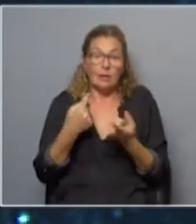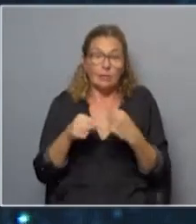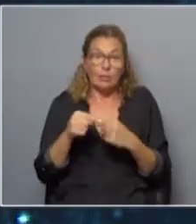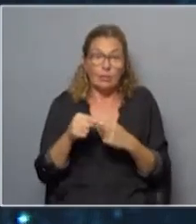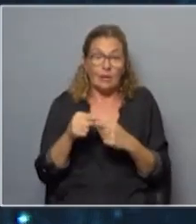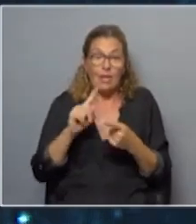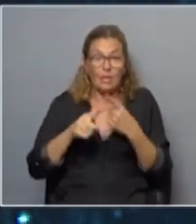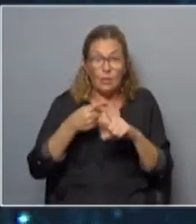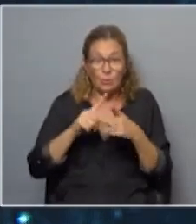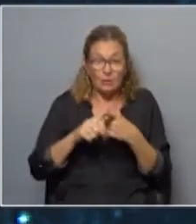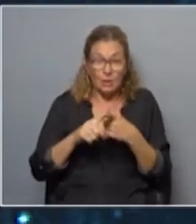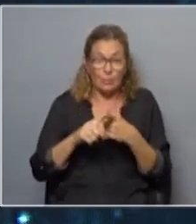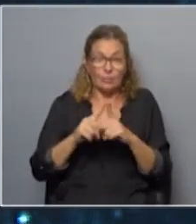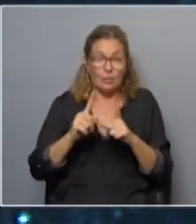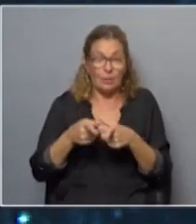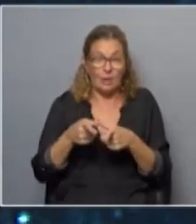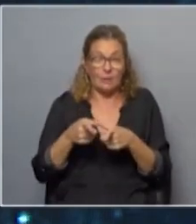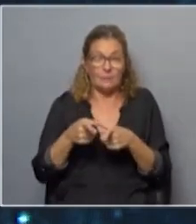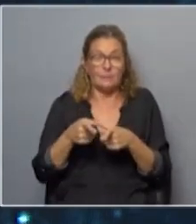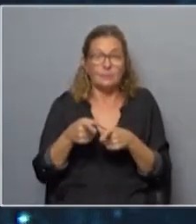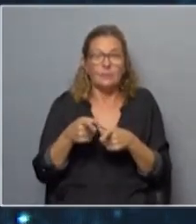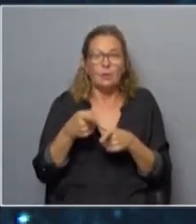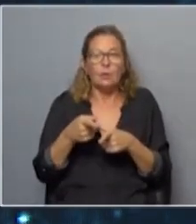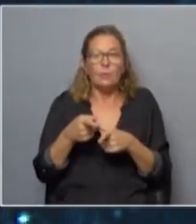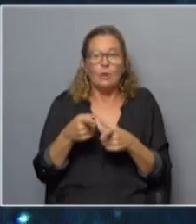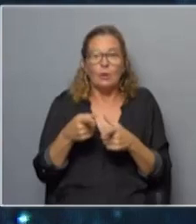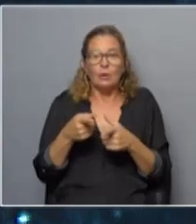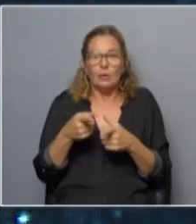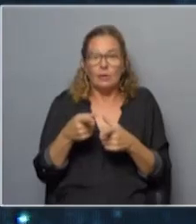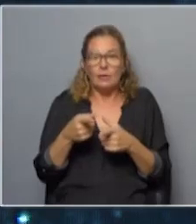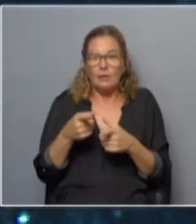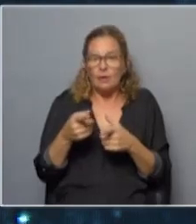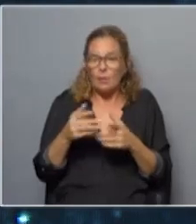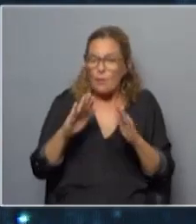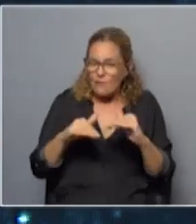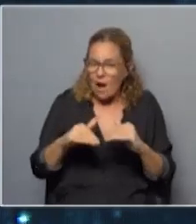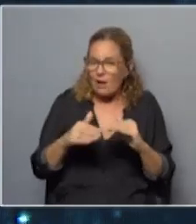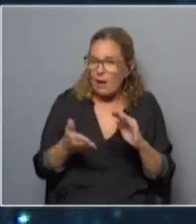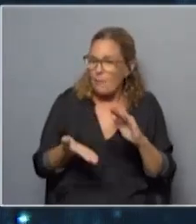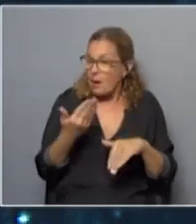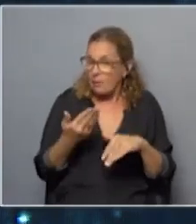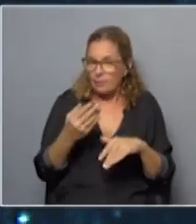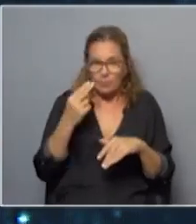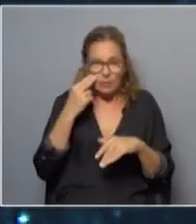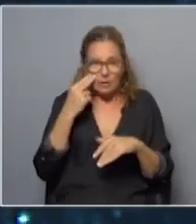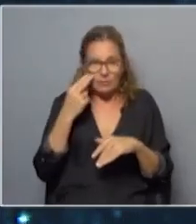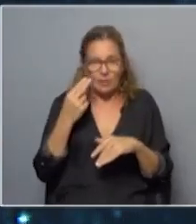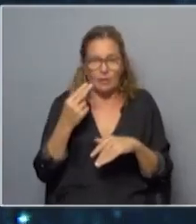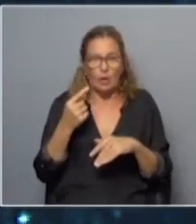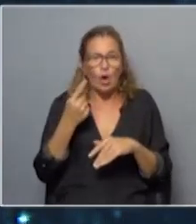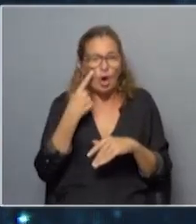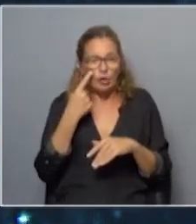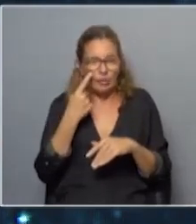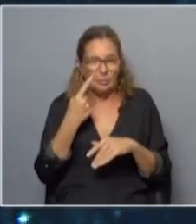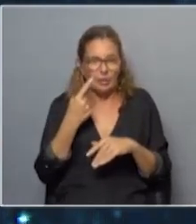discutimos las tendencias discutimos si sube o si baja si esto aumenta o disminuye con conocimiento de causa con un punto de